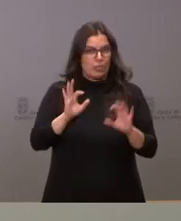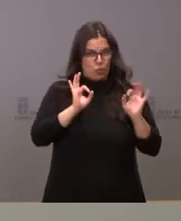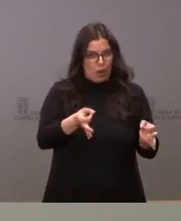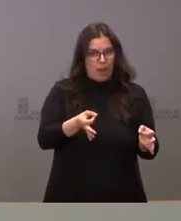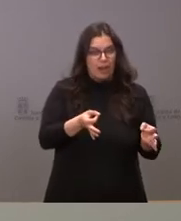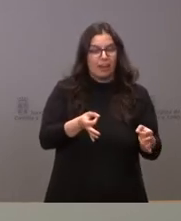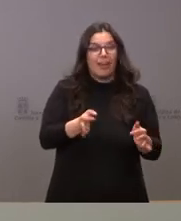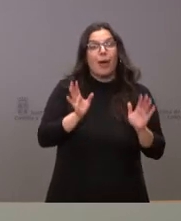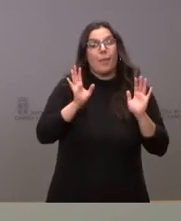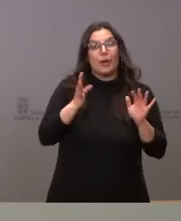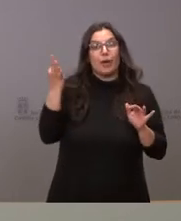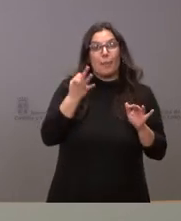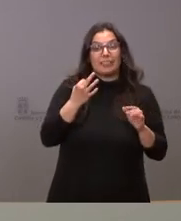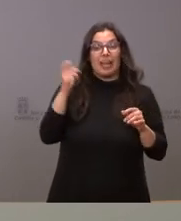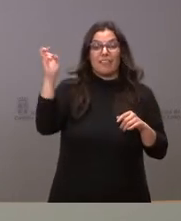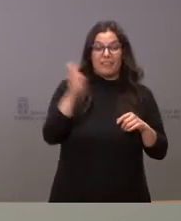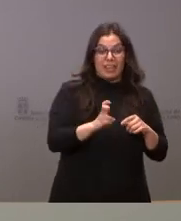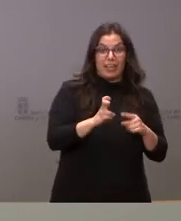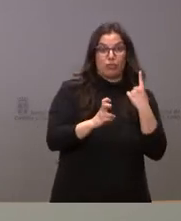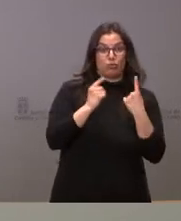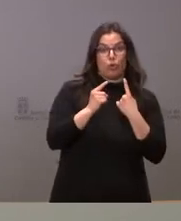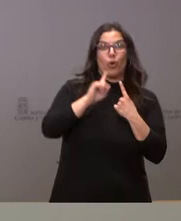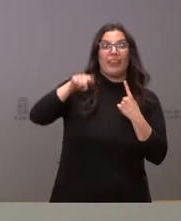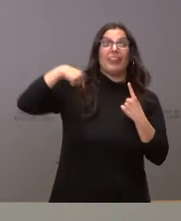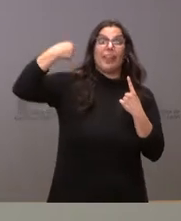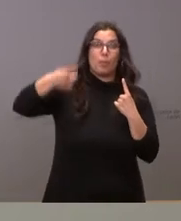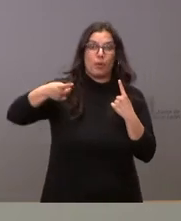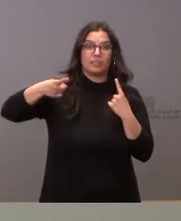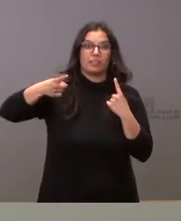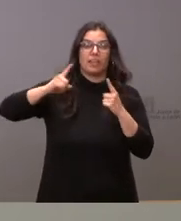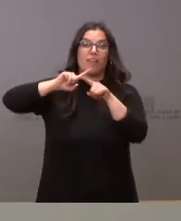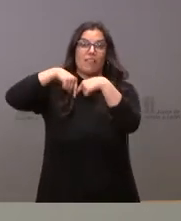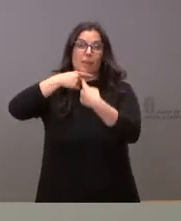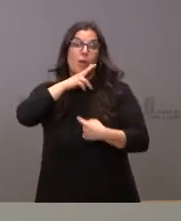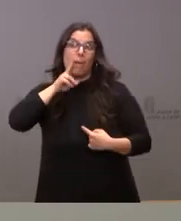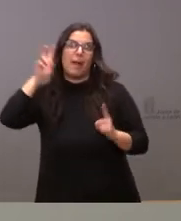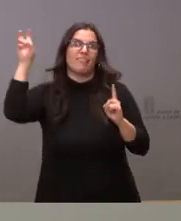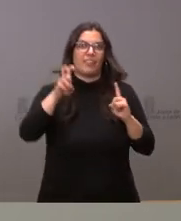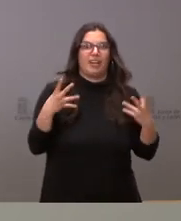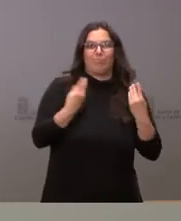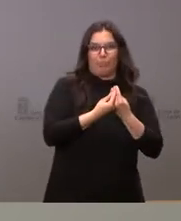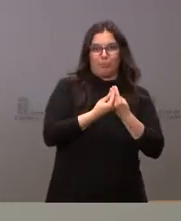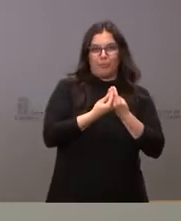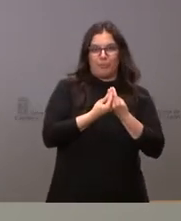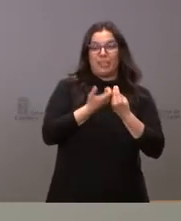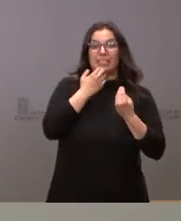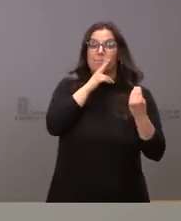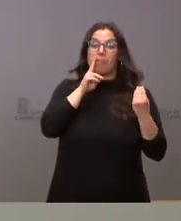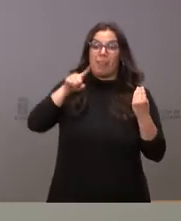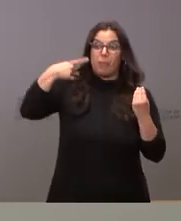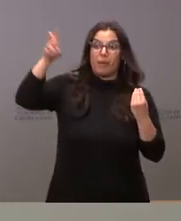Castilla y León, sino que a veces llega antes el menor no acompañado que su madre. Y si esta viene con posterioridad,